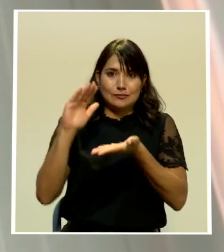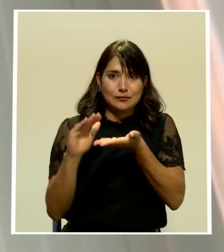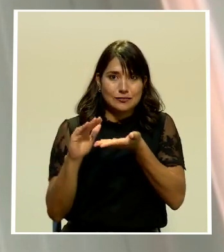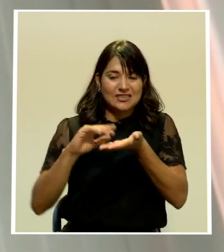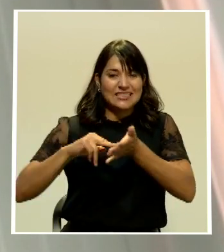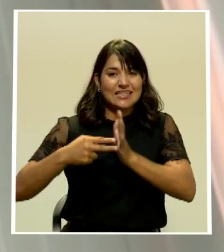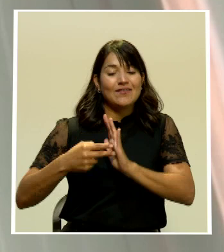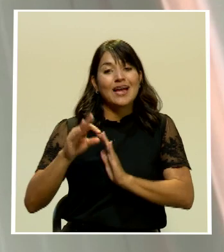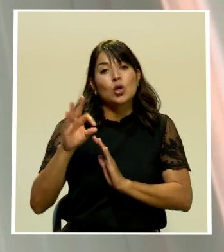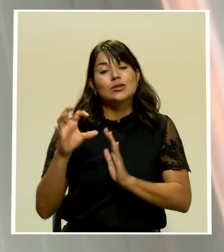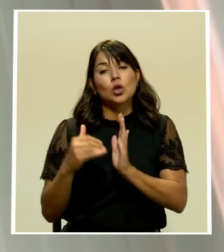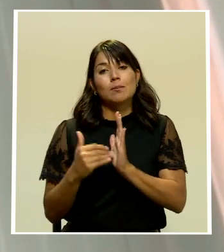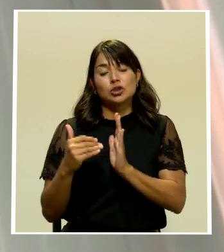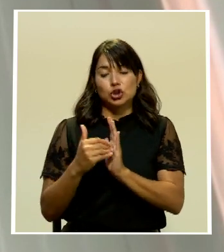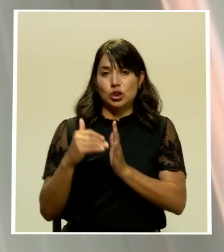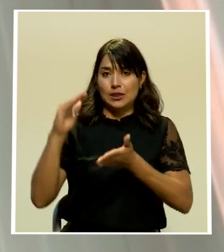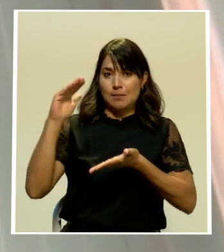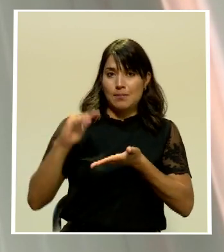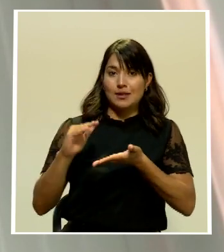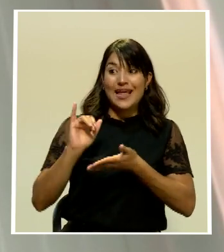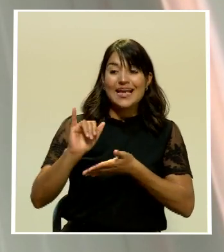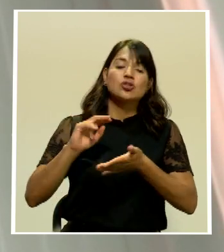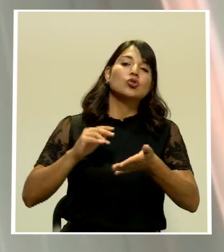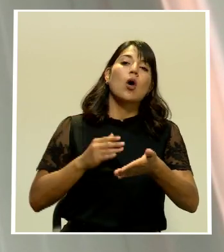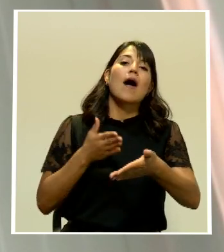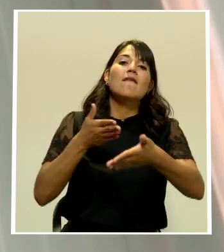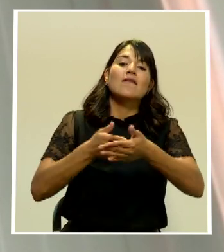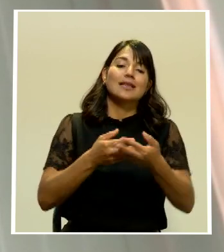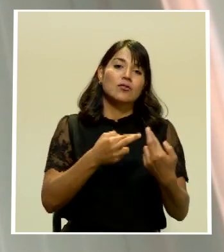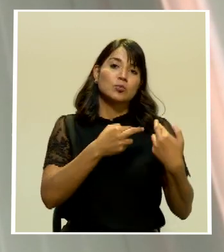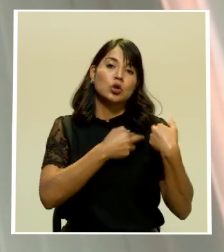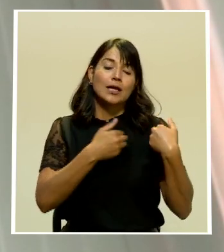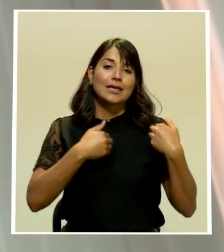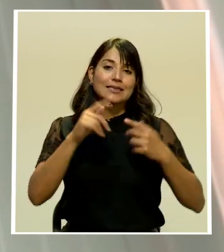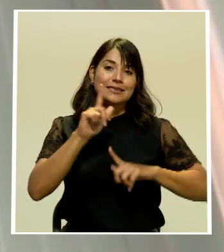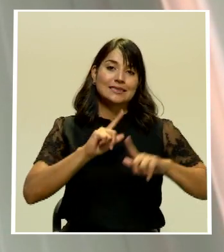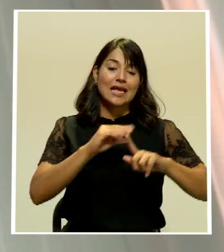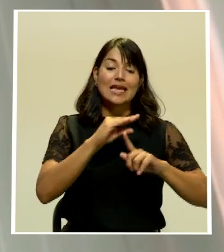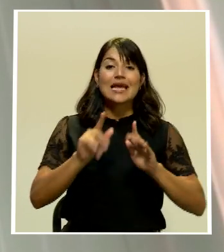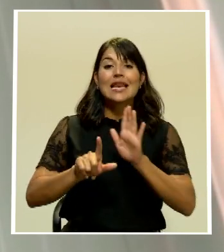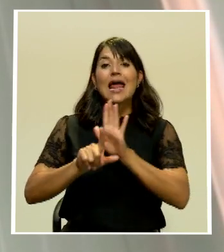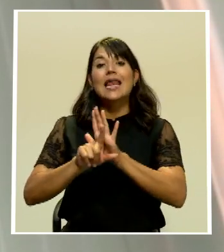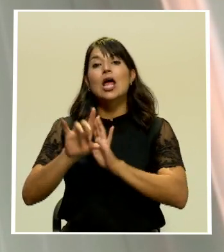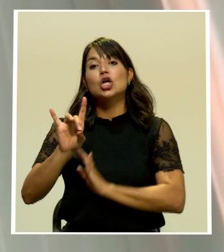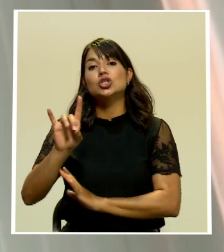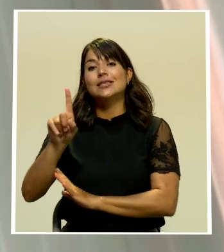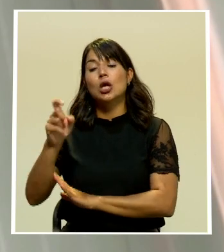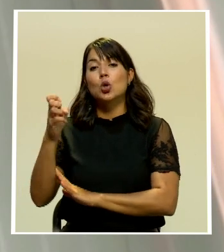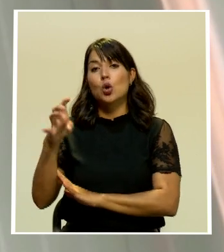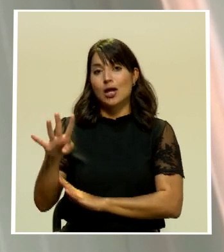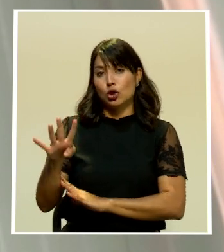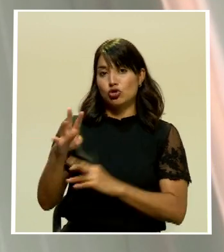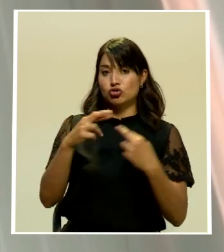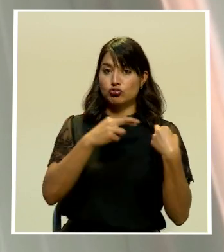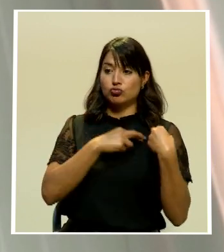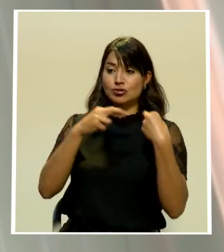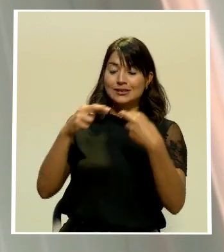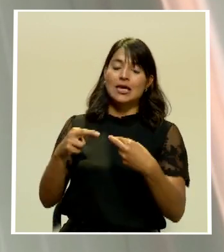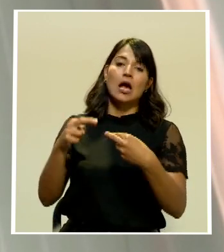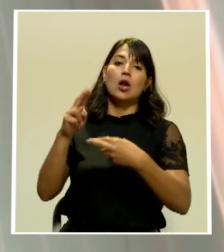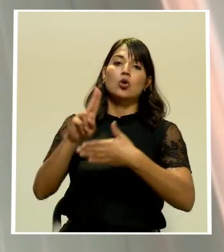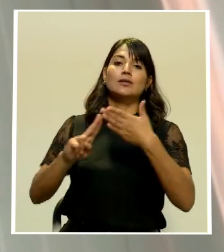vial nacional y las demás tareas de la Ley 81.14 que son asignadas a la Universidad de Costa Rica a través del ANAME.